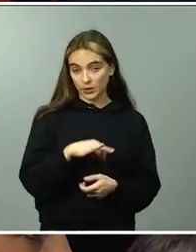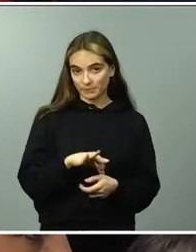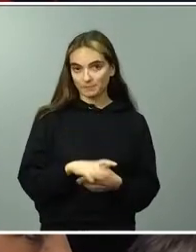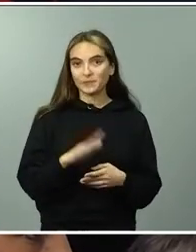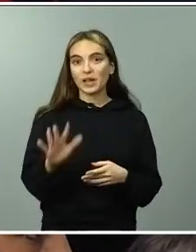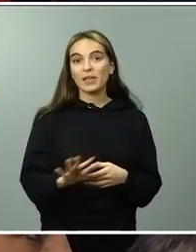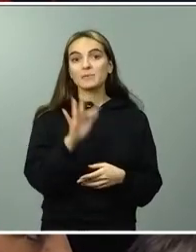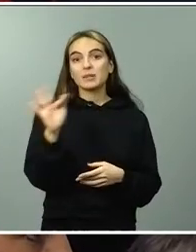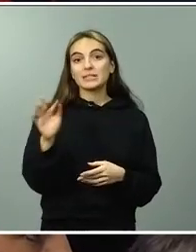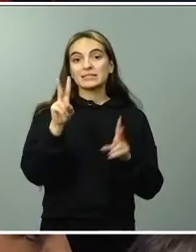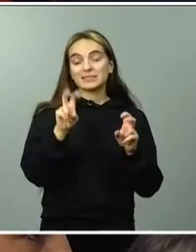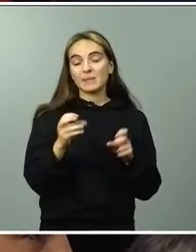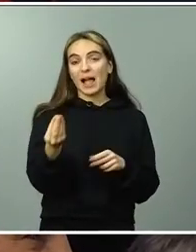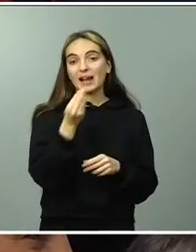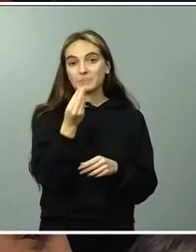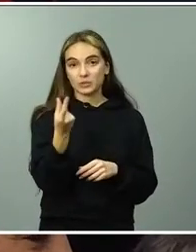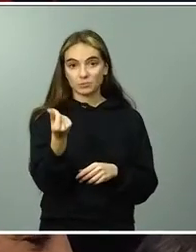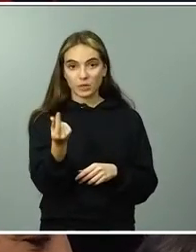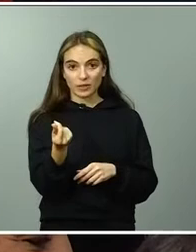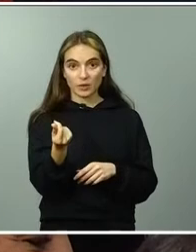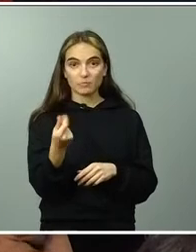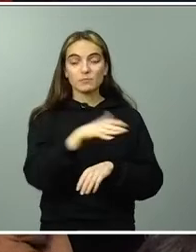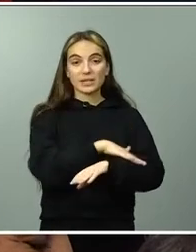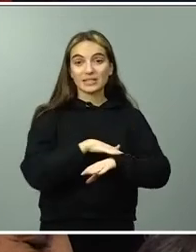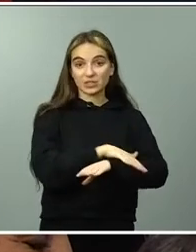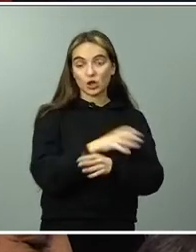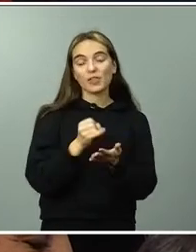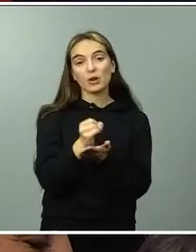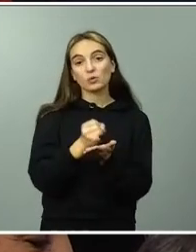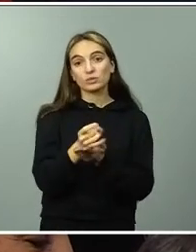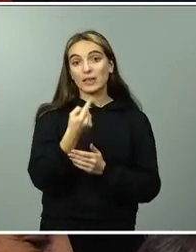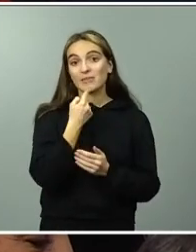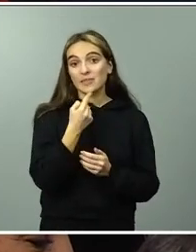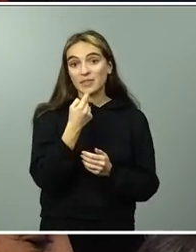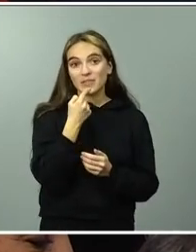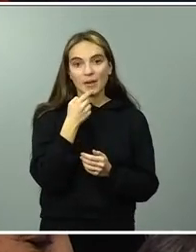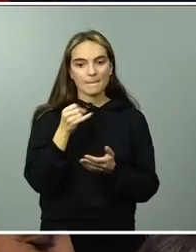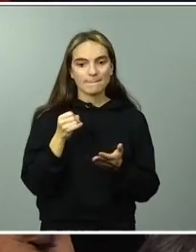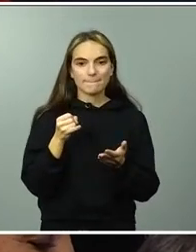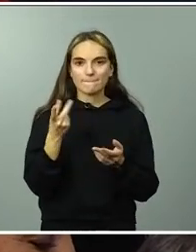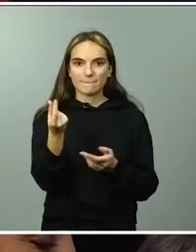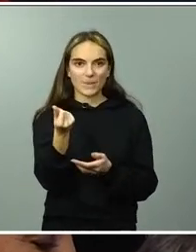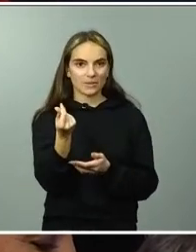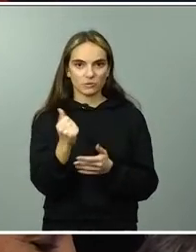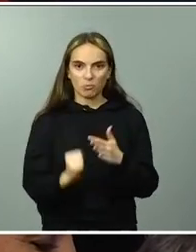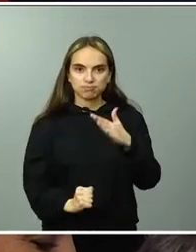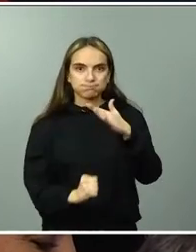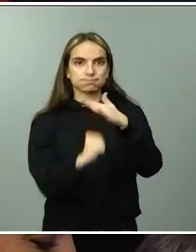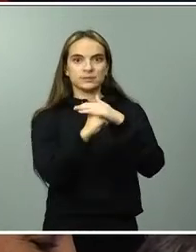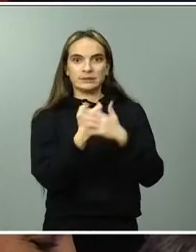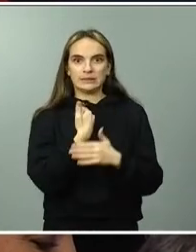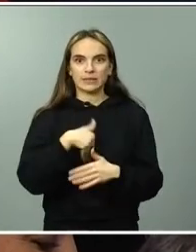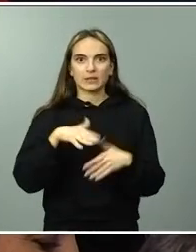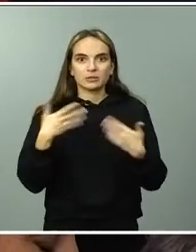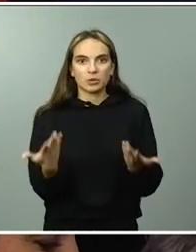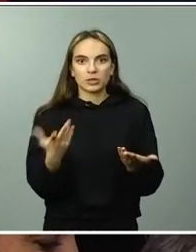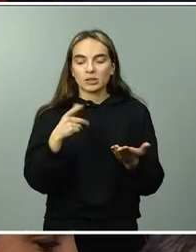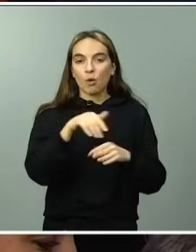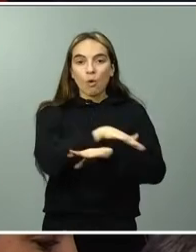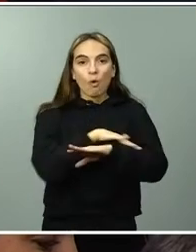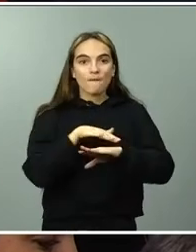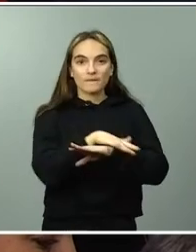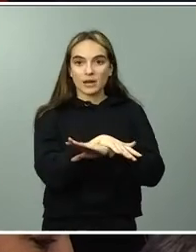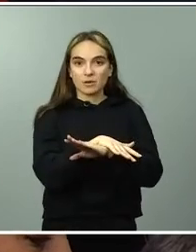que los precios habían tocado techo. Pero hay sotos parlamentarios que ya están diciendo que las medidas del gobierno no están funcionando. Les pregunto si es necesario